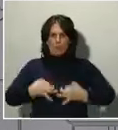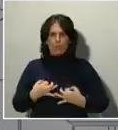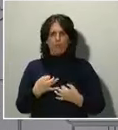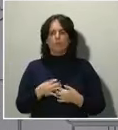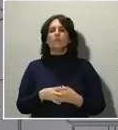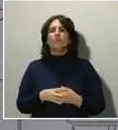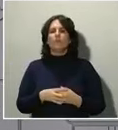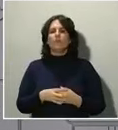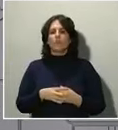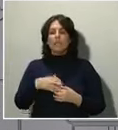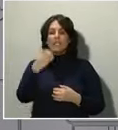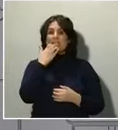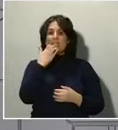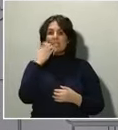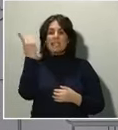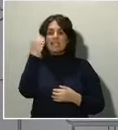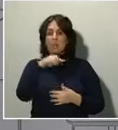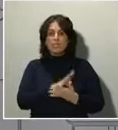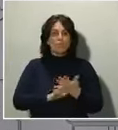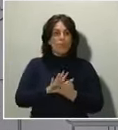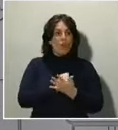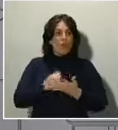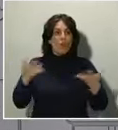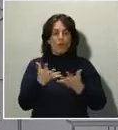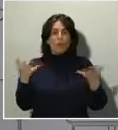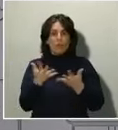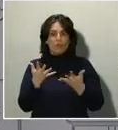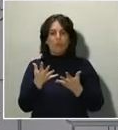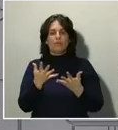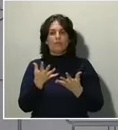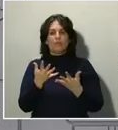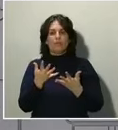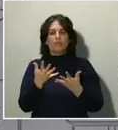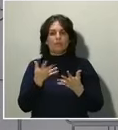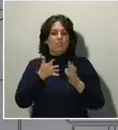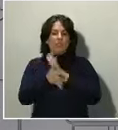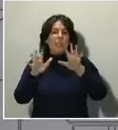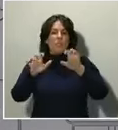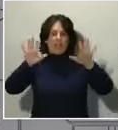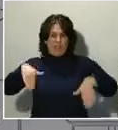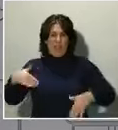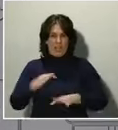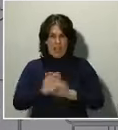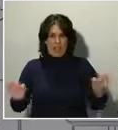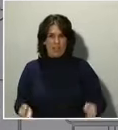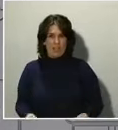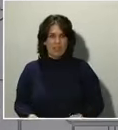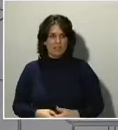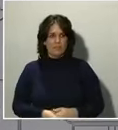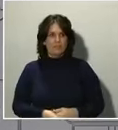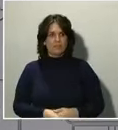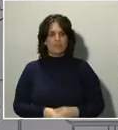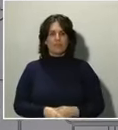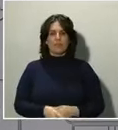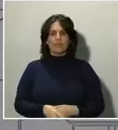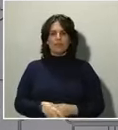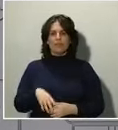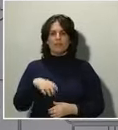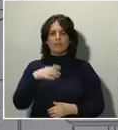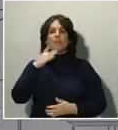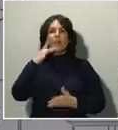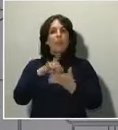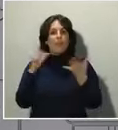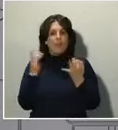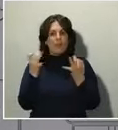esta emergencia no podrán aprender nada de esta emergencia. Debemos actuar así. Debemos actuar y así estamos